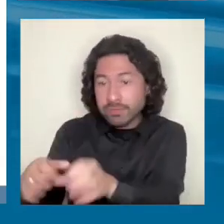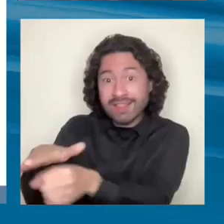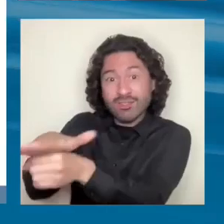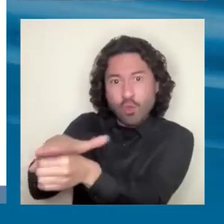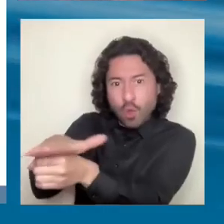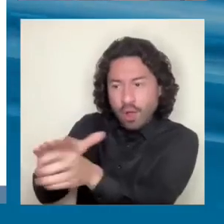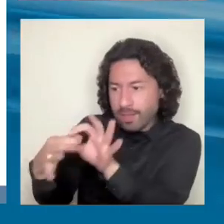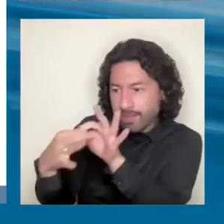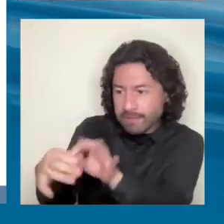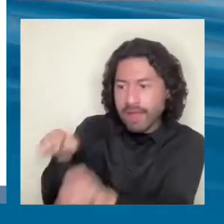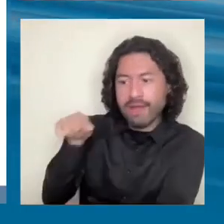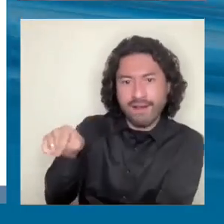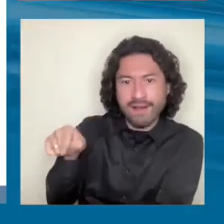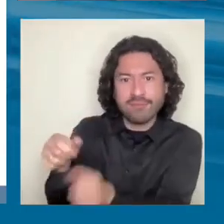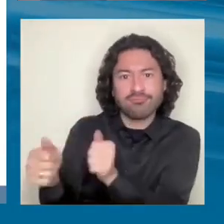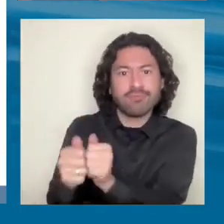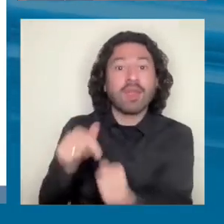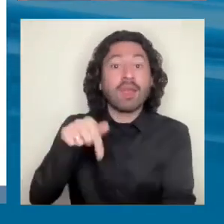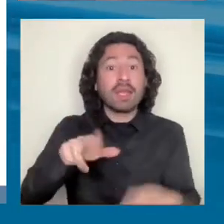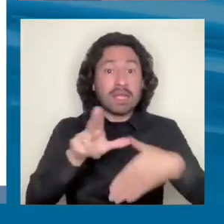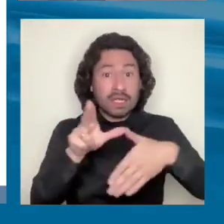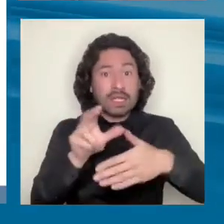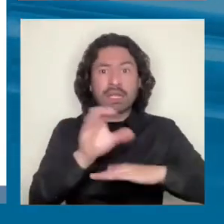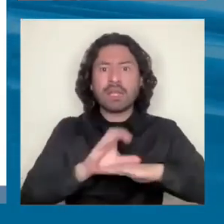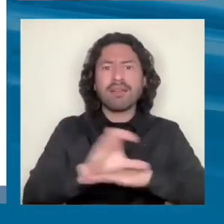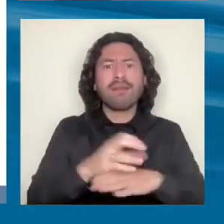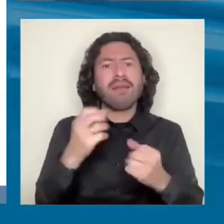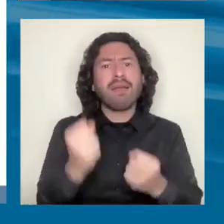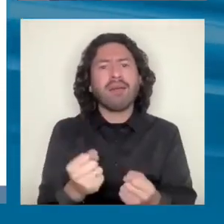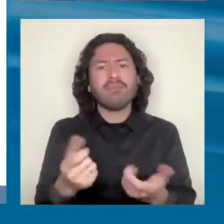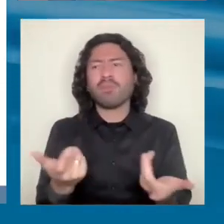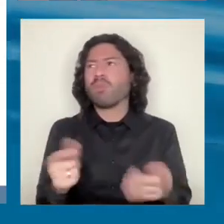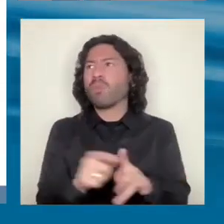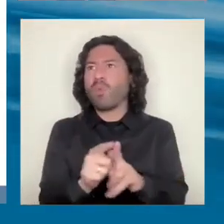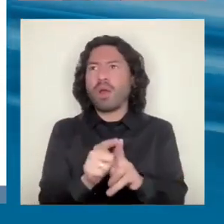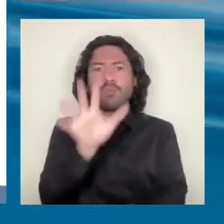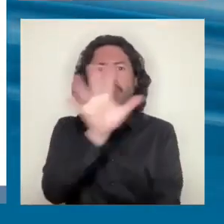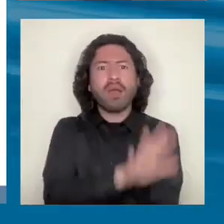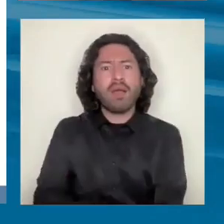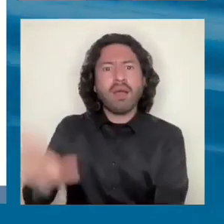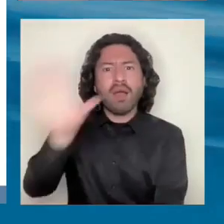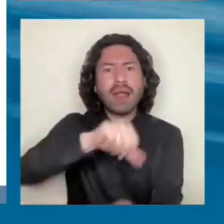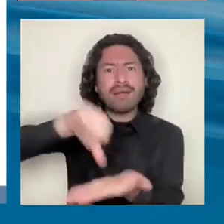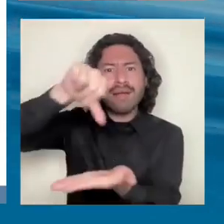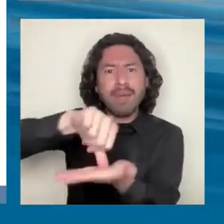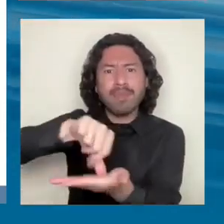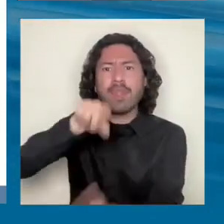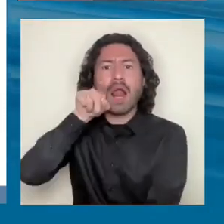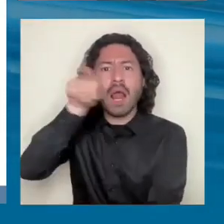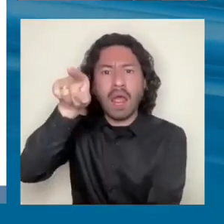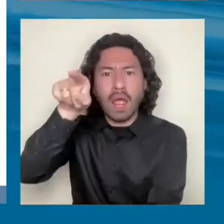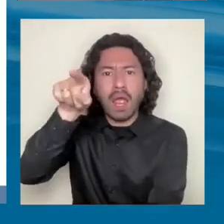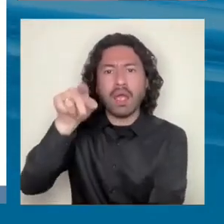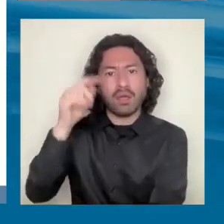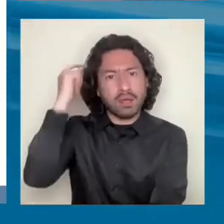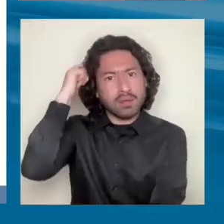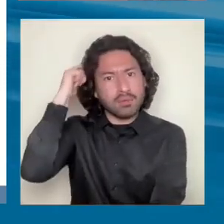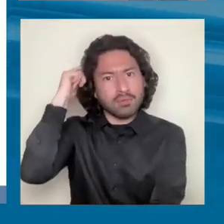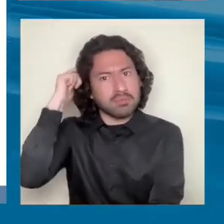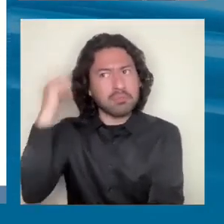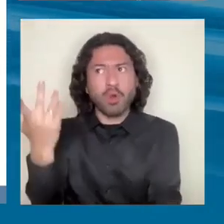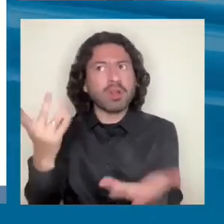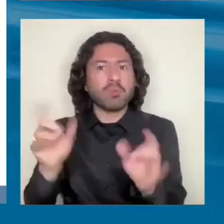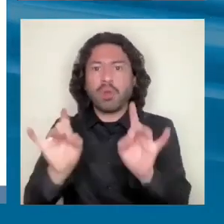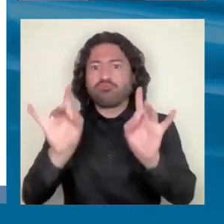tradición en América Latina y el Caribe en general de políticas muy centralizadas. Como alguien dijo en algún seminario, es que eso nos vino enlatado de la